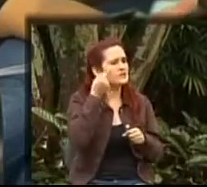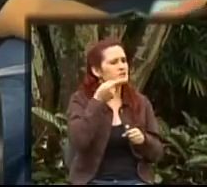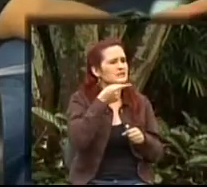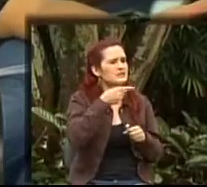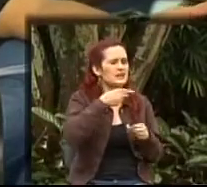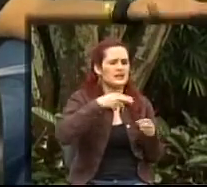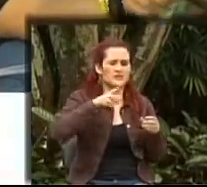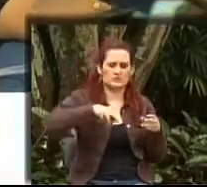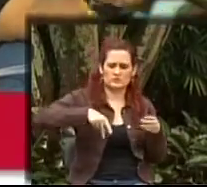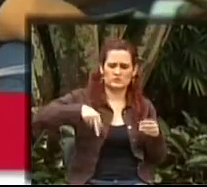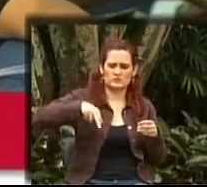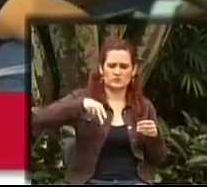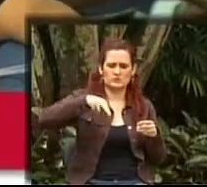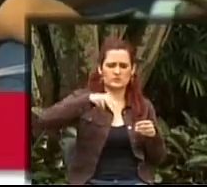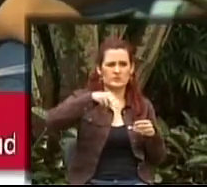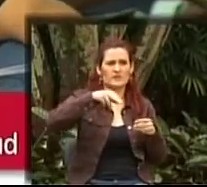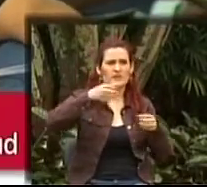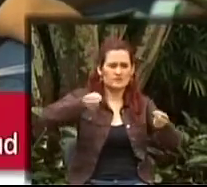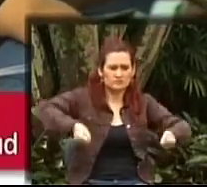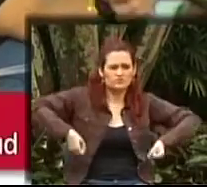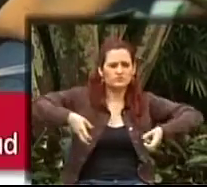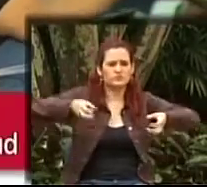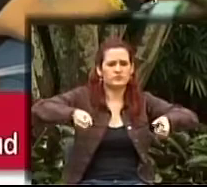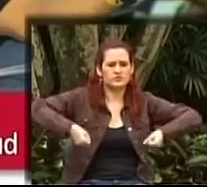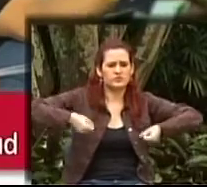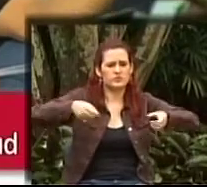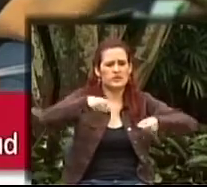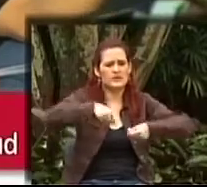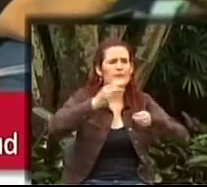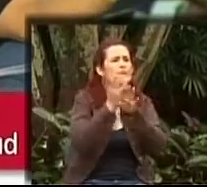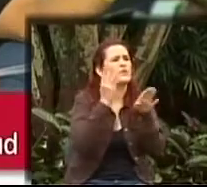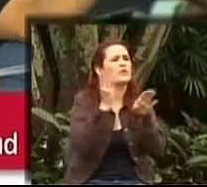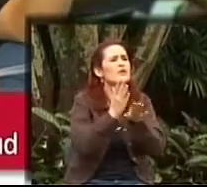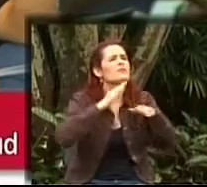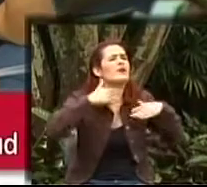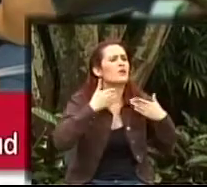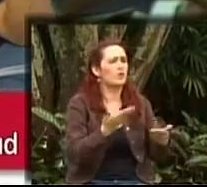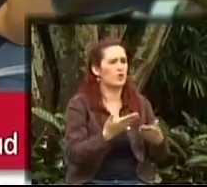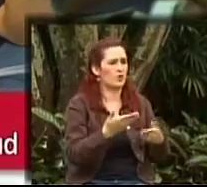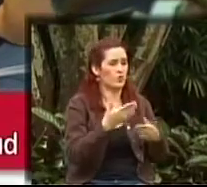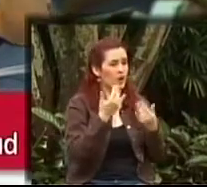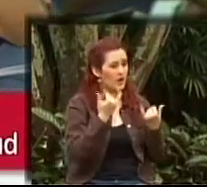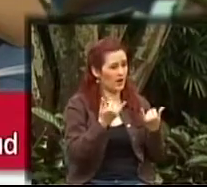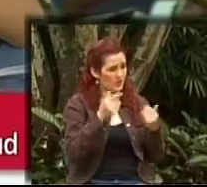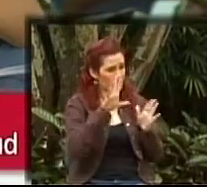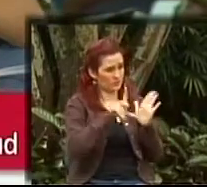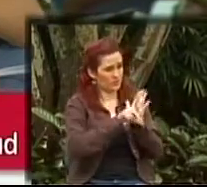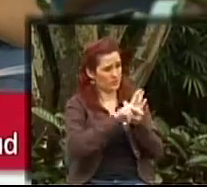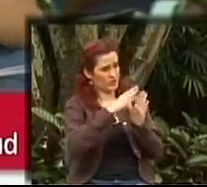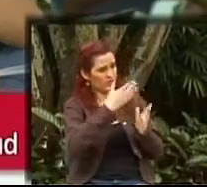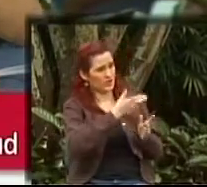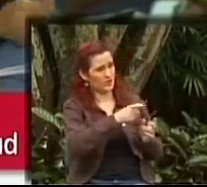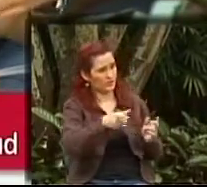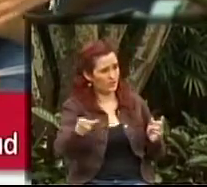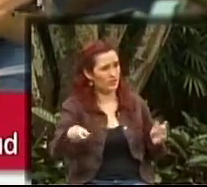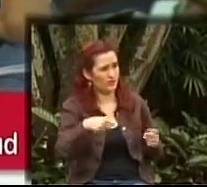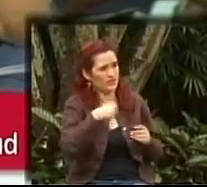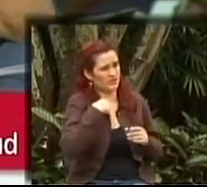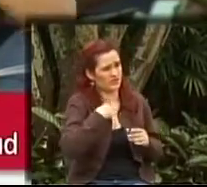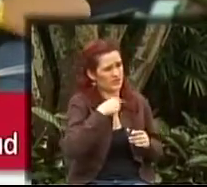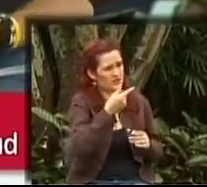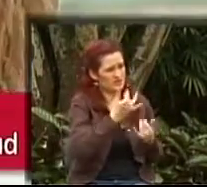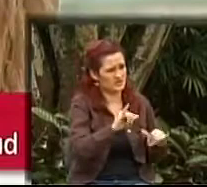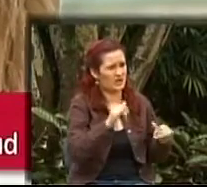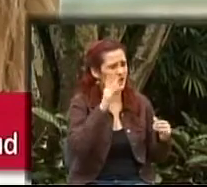sector puede representar para las personas con movilidad reducida. Ese tema, por ejemplo, de la política pública, ¿está claro? ¿Se está avanzando? ¿Hay compromiso público